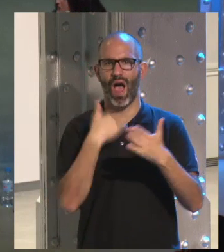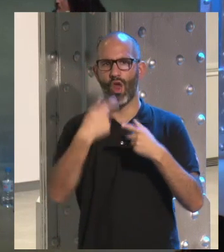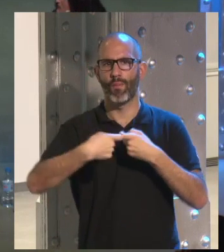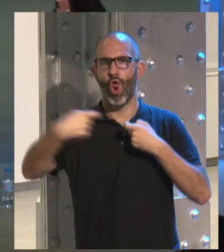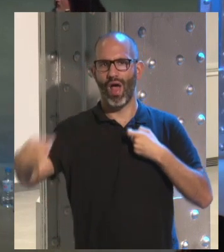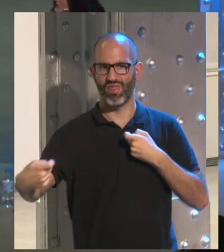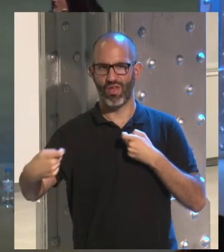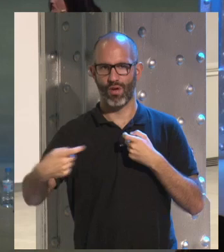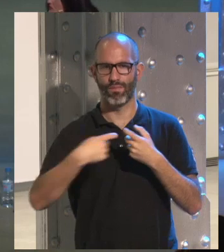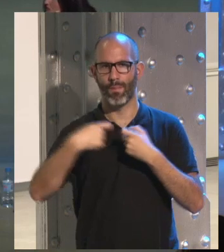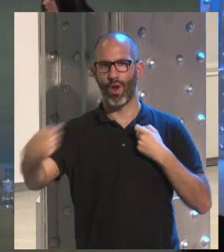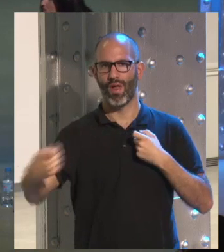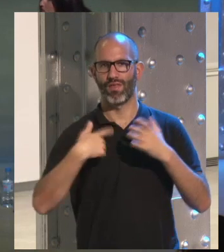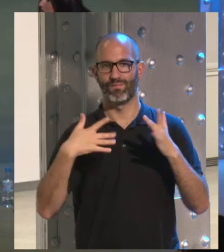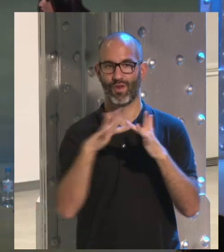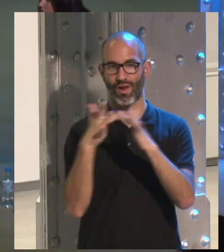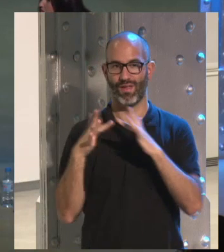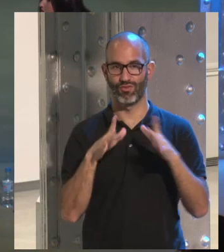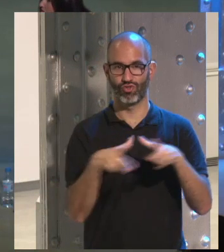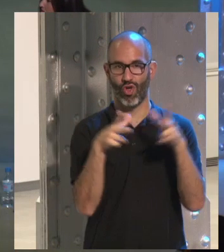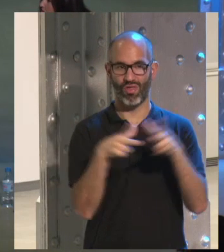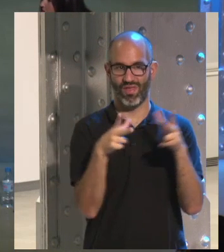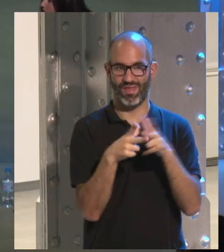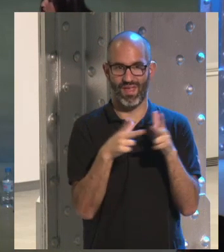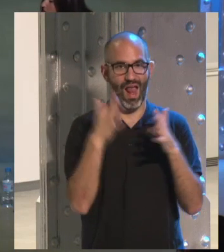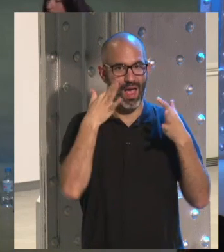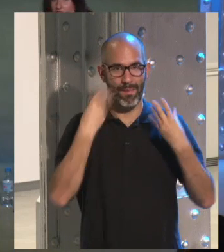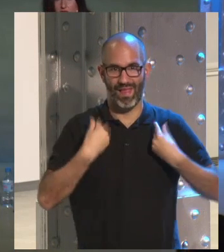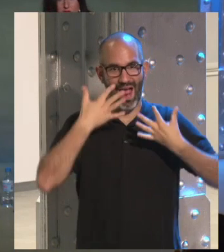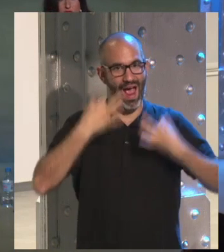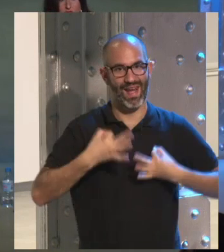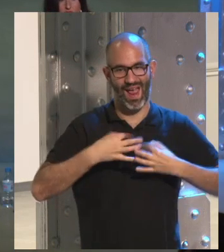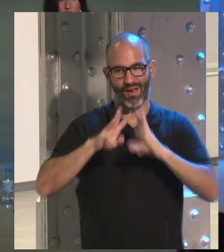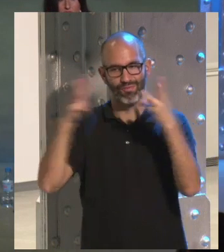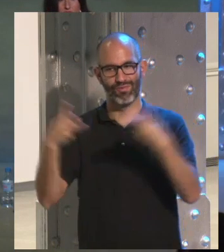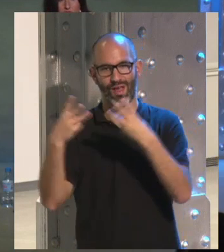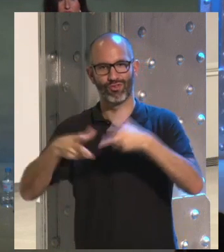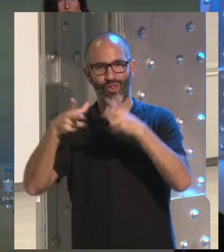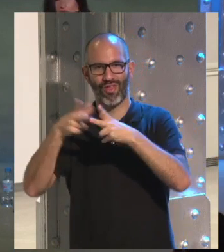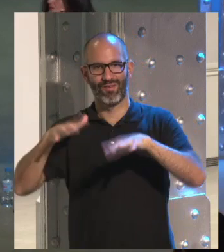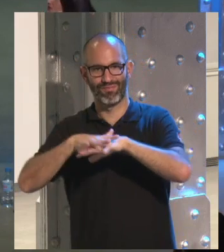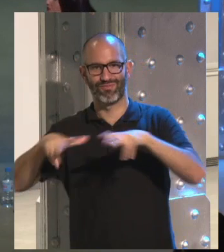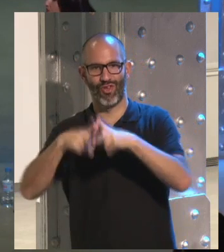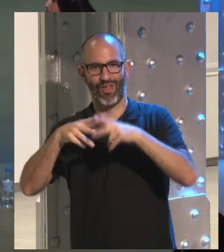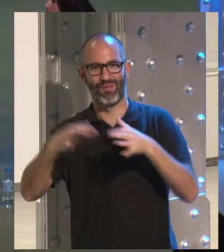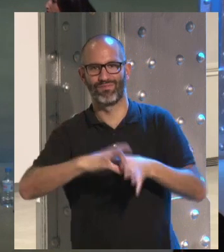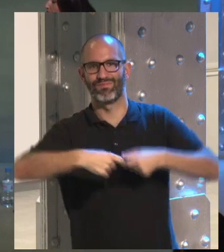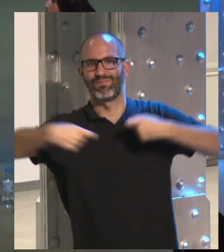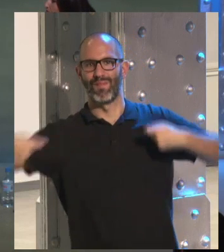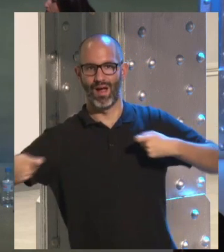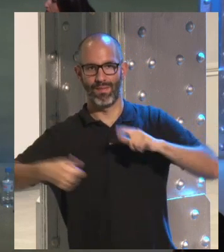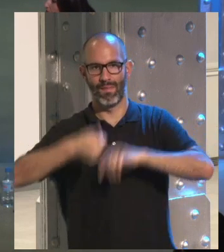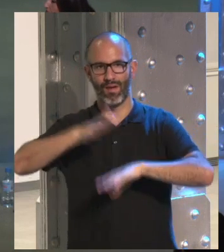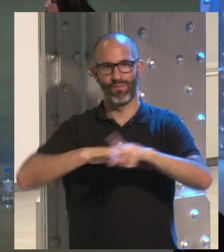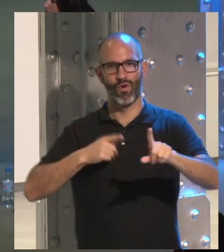de sus relaciones sociales en la vida real ¿no? entonces es un medio más que les sirve para